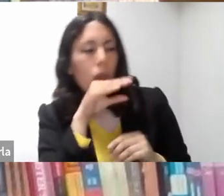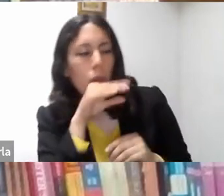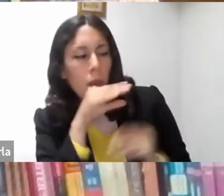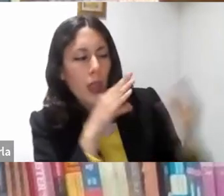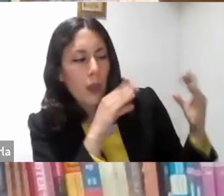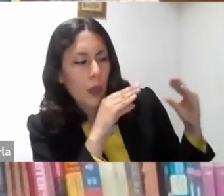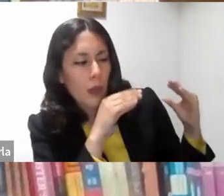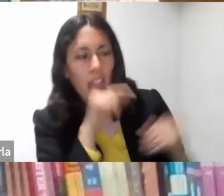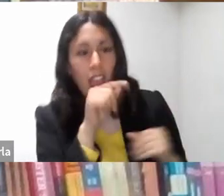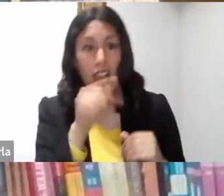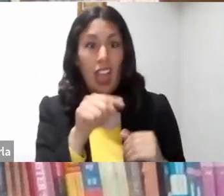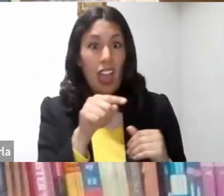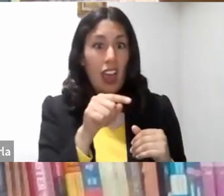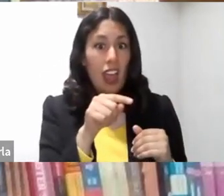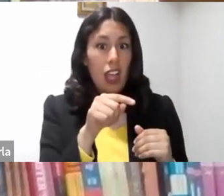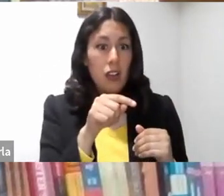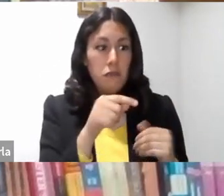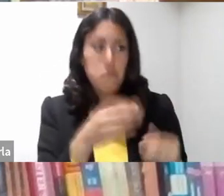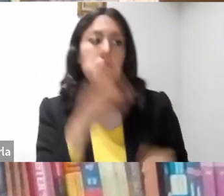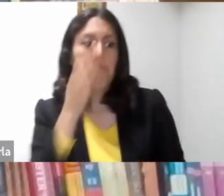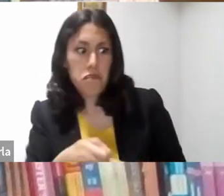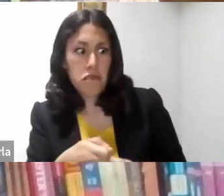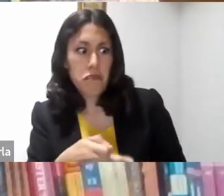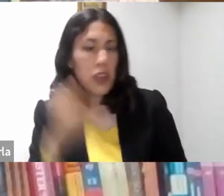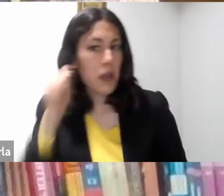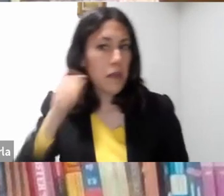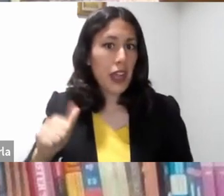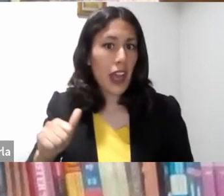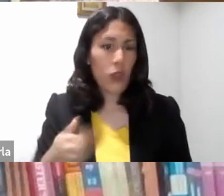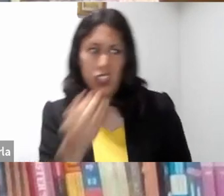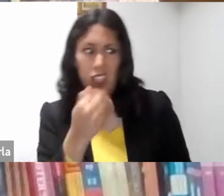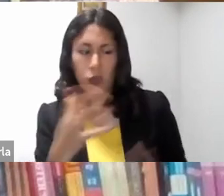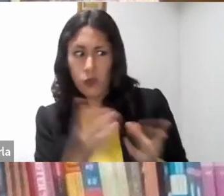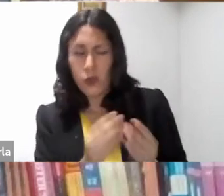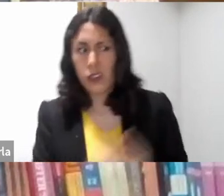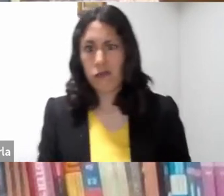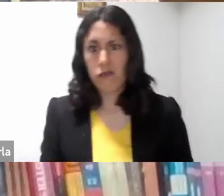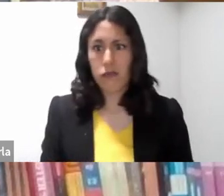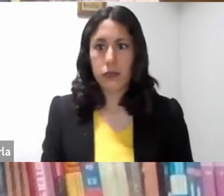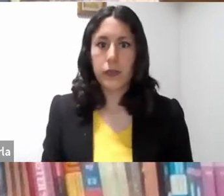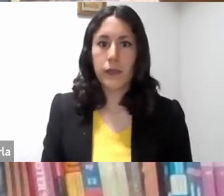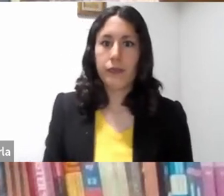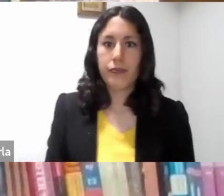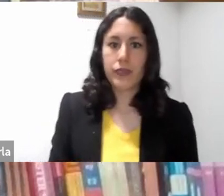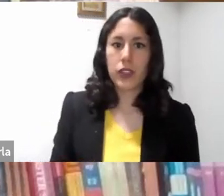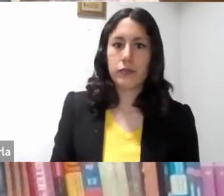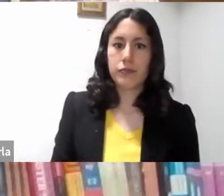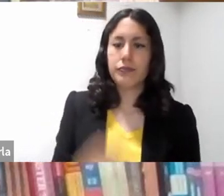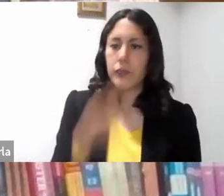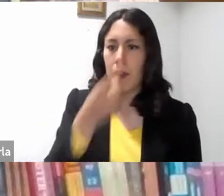Jesús les dijo entonces esta parábola. Un hombre tenía dos hijos y el menor de ellos le dijo a su padre,